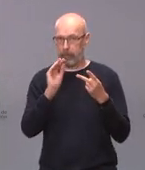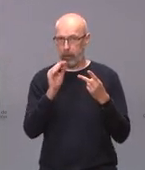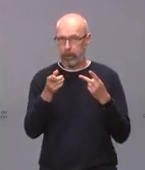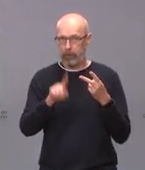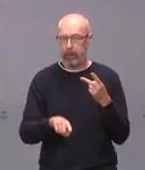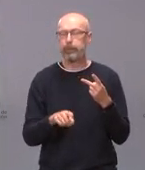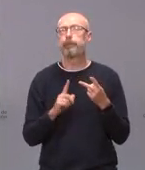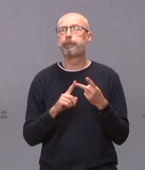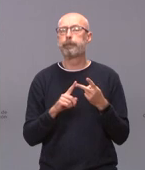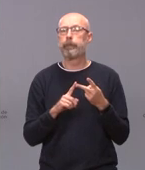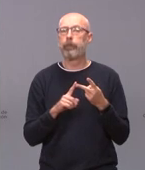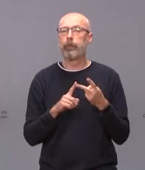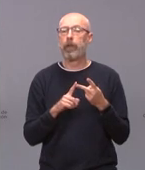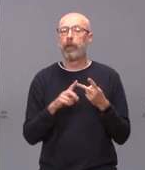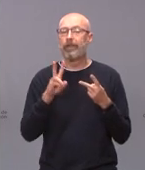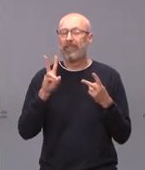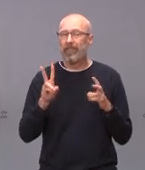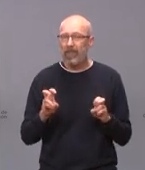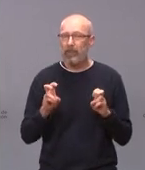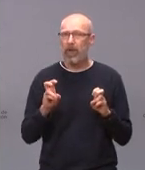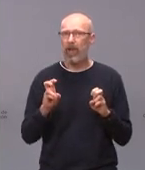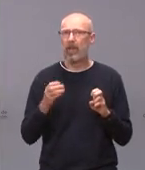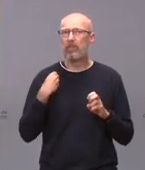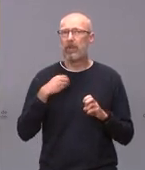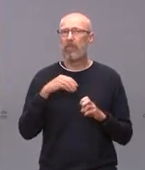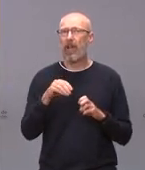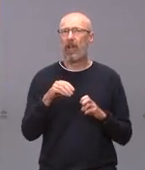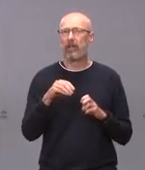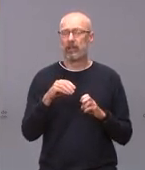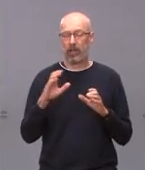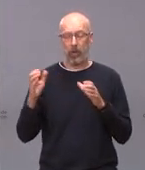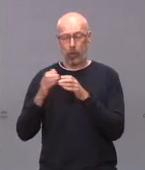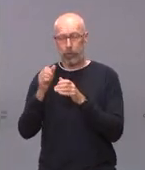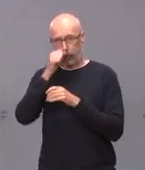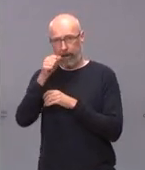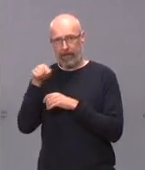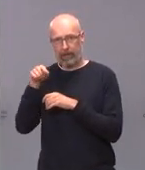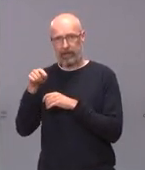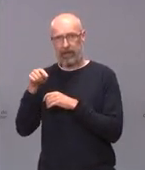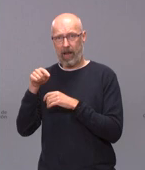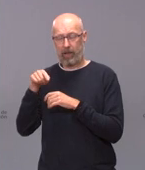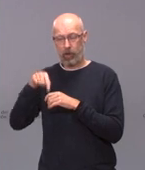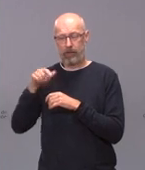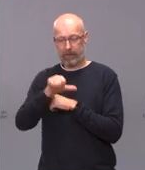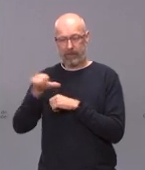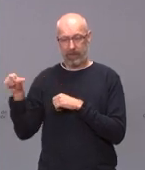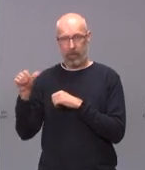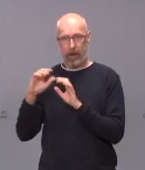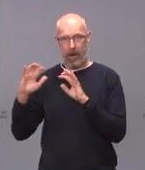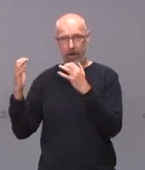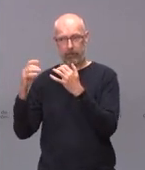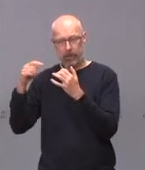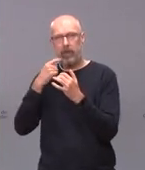preguntarles por las denuncias que hicieron en el Partido Socialista en el Pleno de esta semana asegurando que se ha